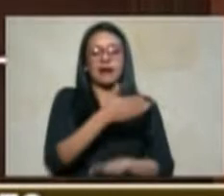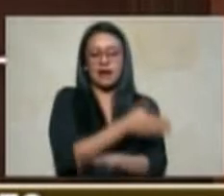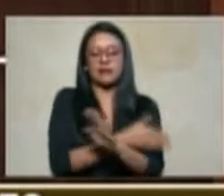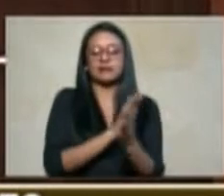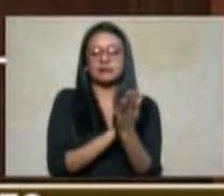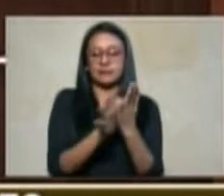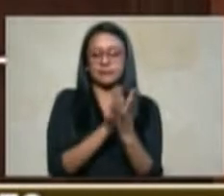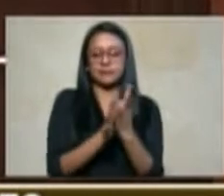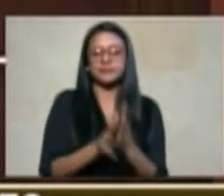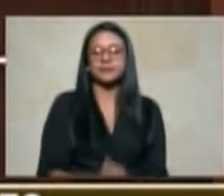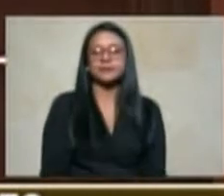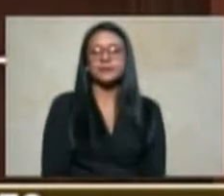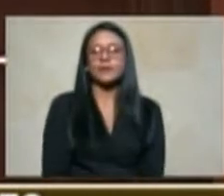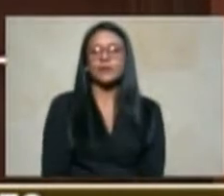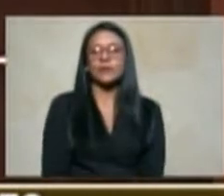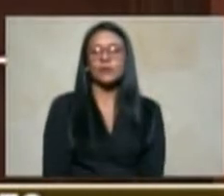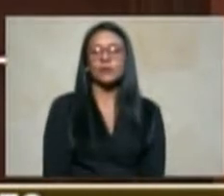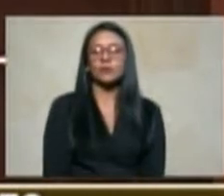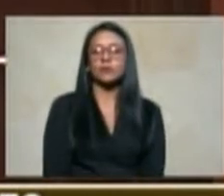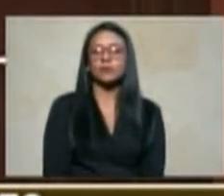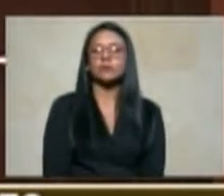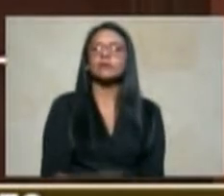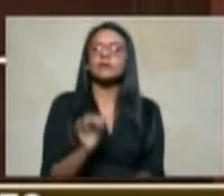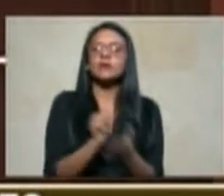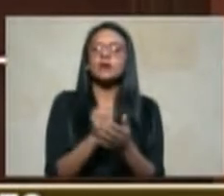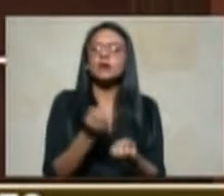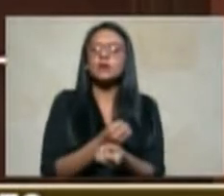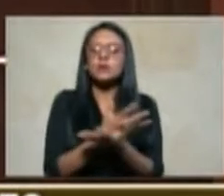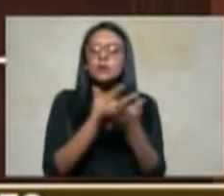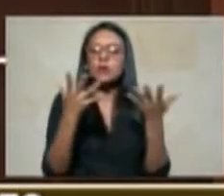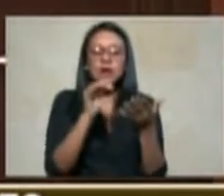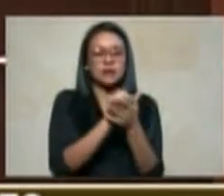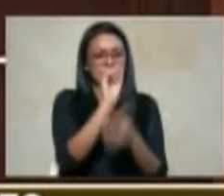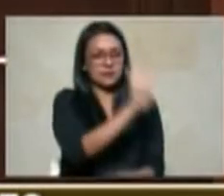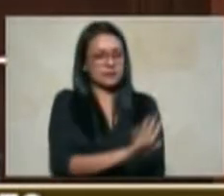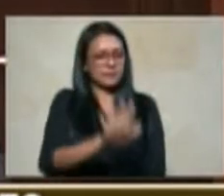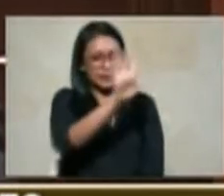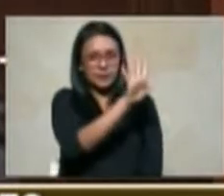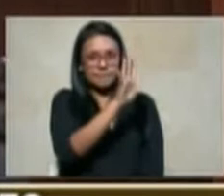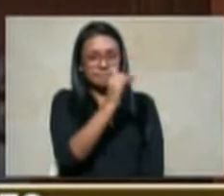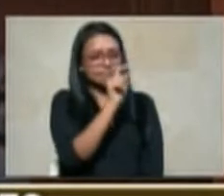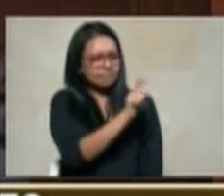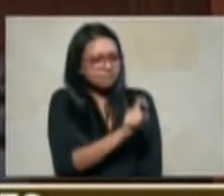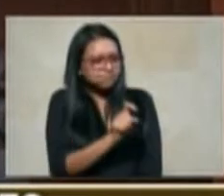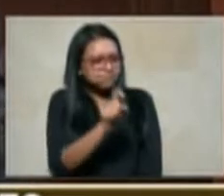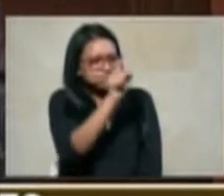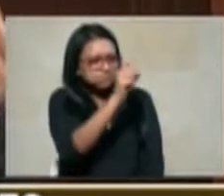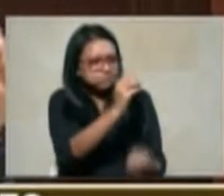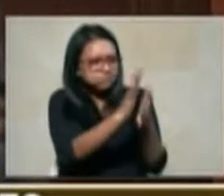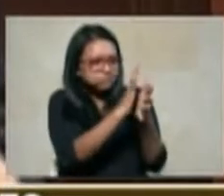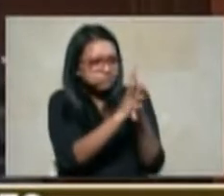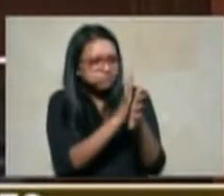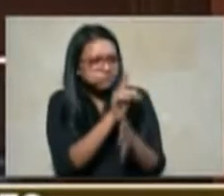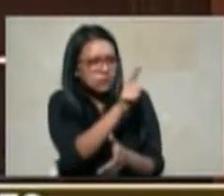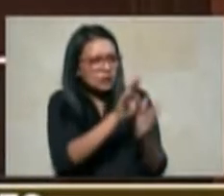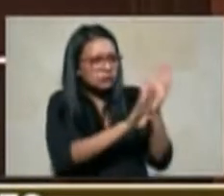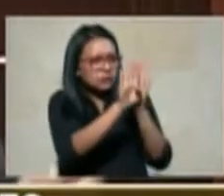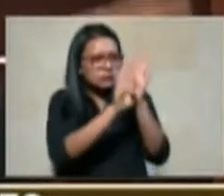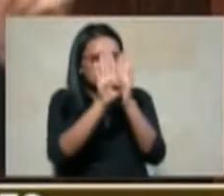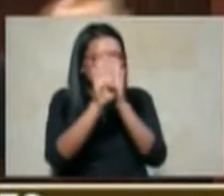tomar el número de reclamaciones de un departamento mirar cuántas de esas reclamaciones han avanzado a la instancia judicial y finalmente